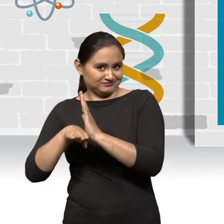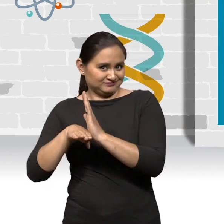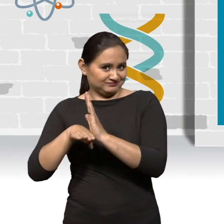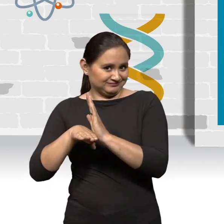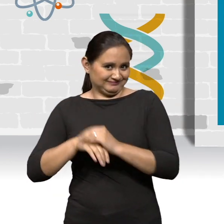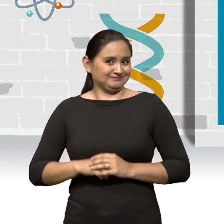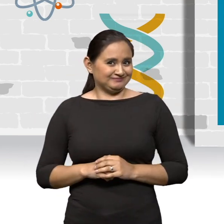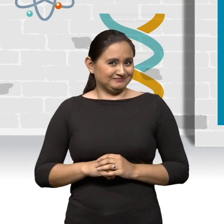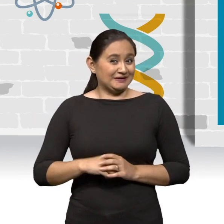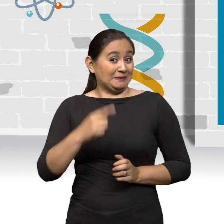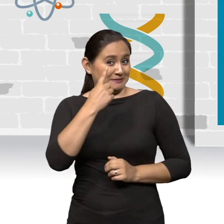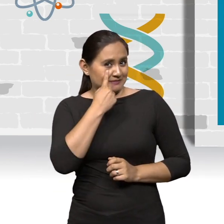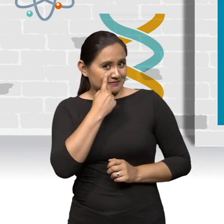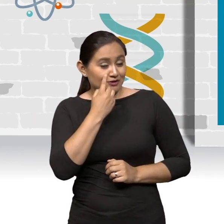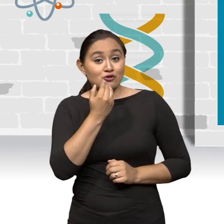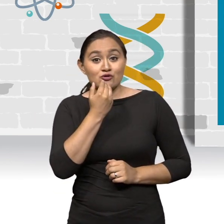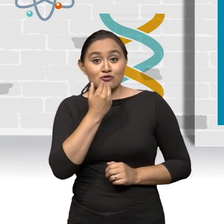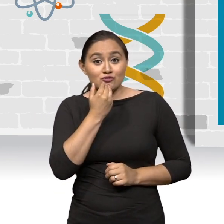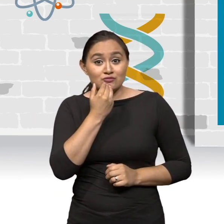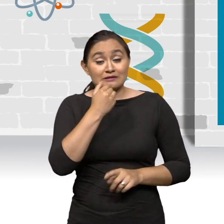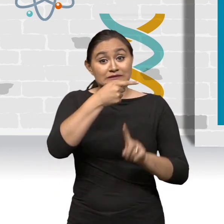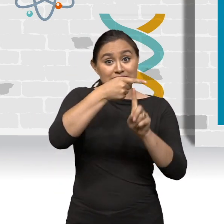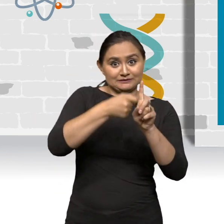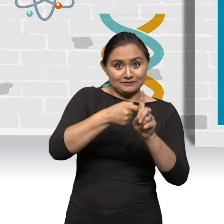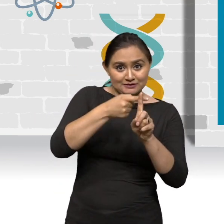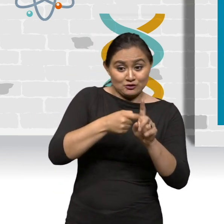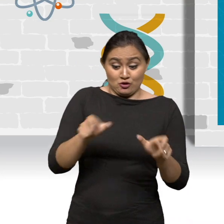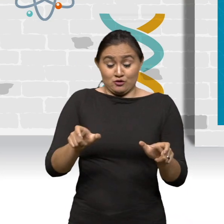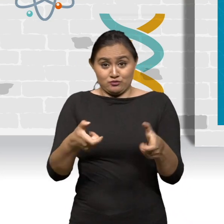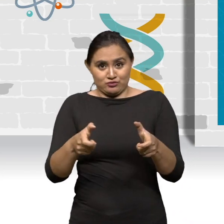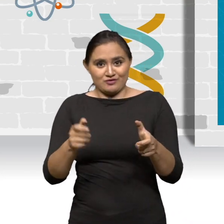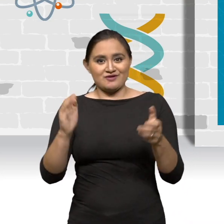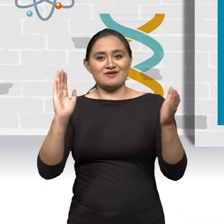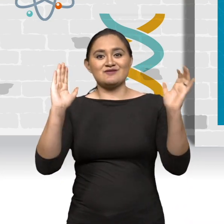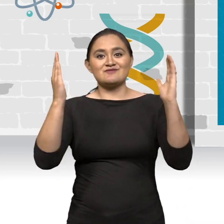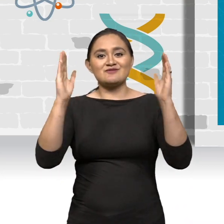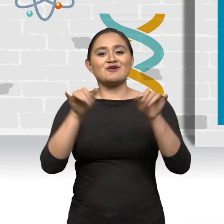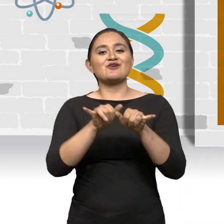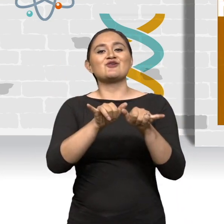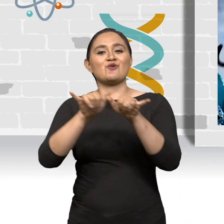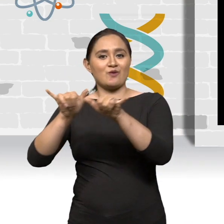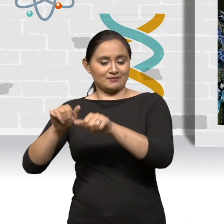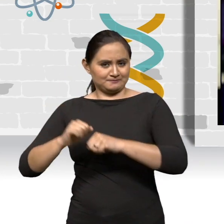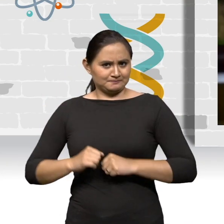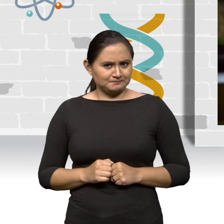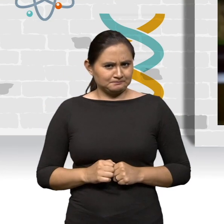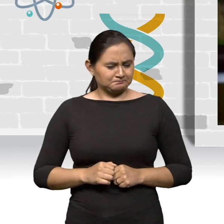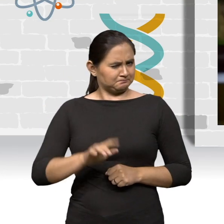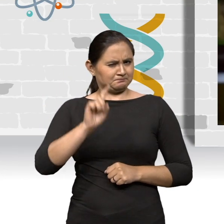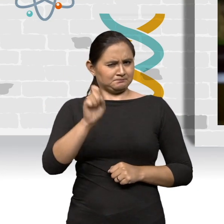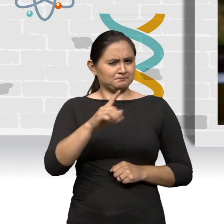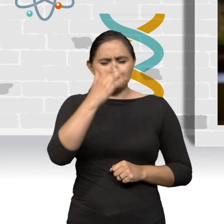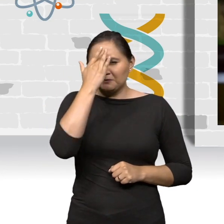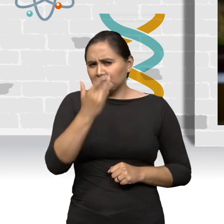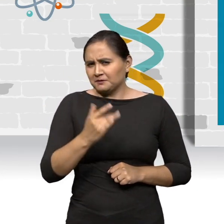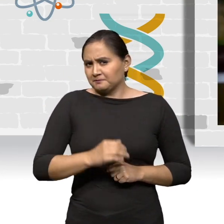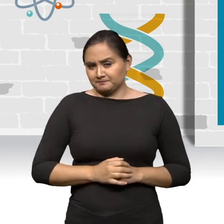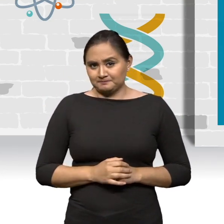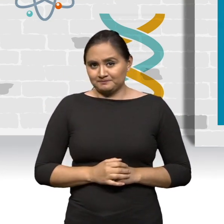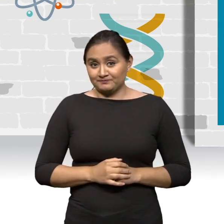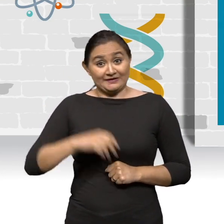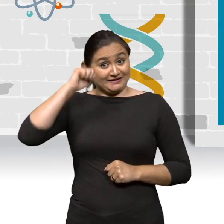En otras palabras, la temperatura del gas y su volumen son directamente proporcionales. ¿Por qué ocurre esto?